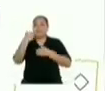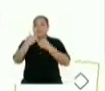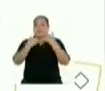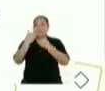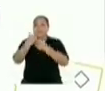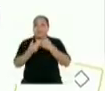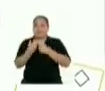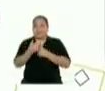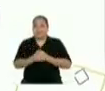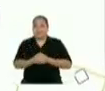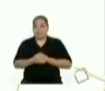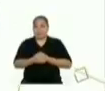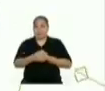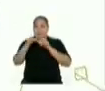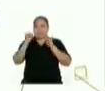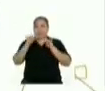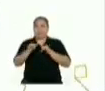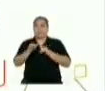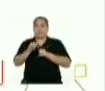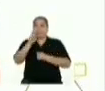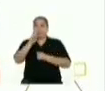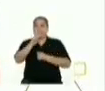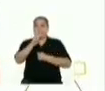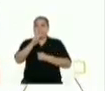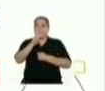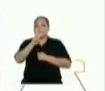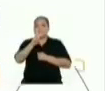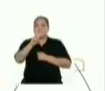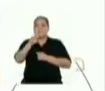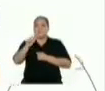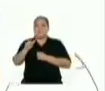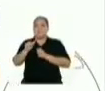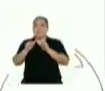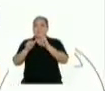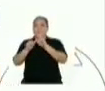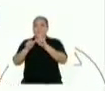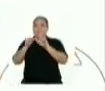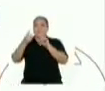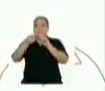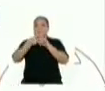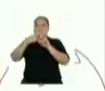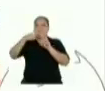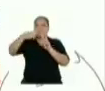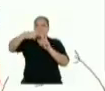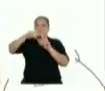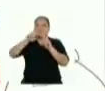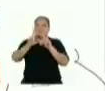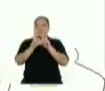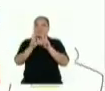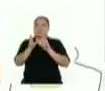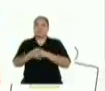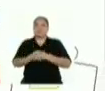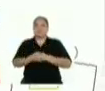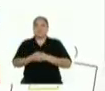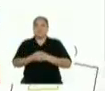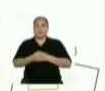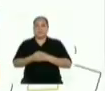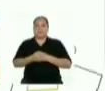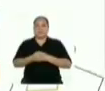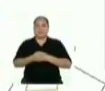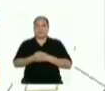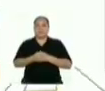los procesos aritméticos, nos queda como dos veces la arista elevado al cuadrado por la raíz cuadrada de tres.